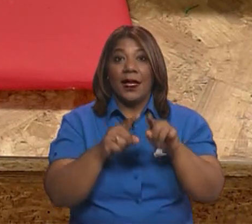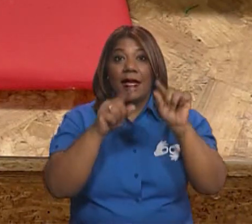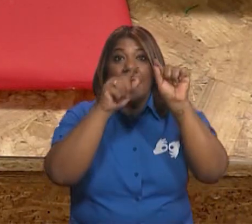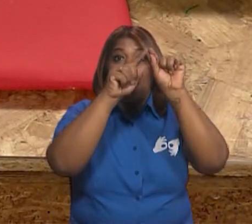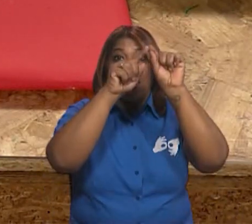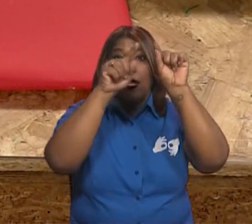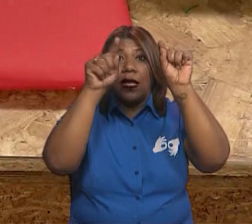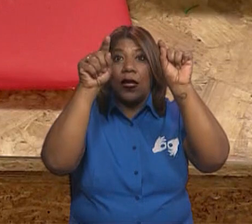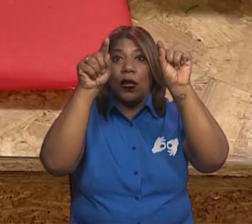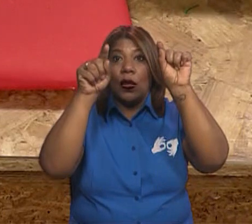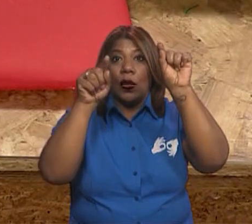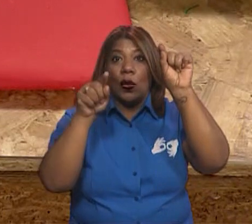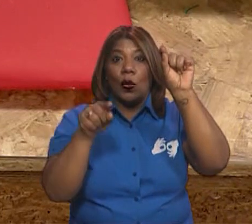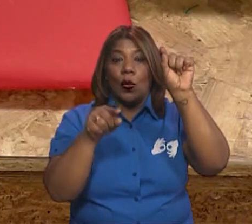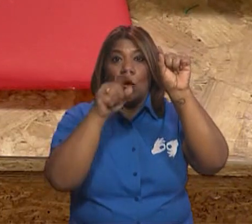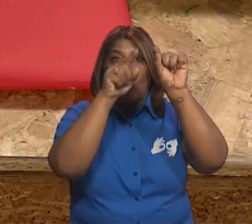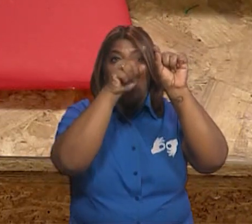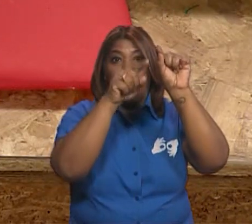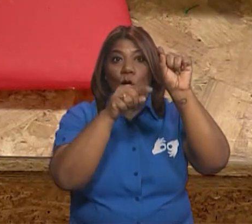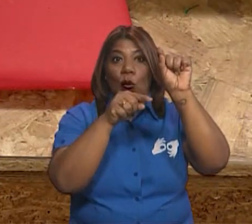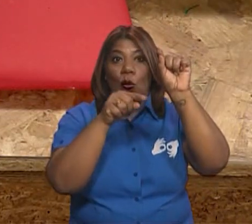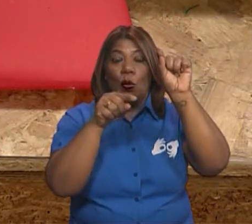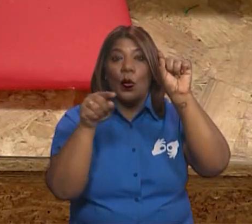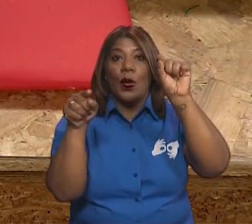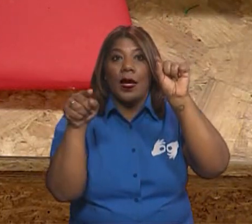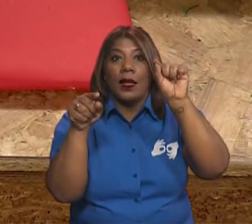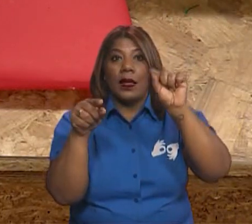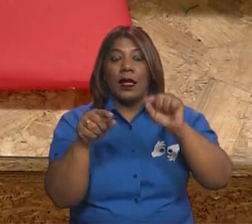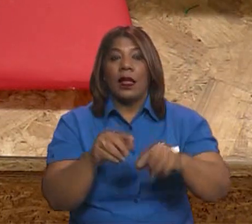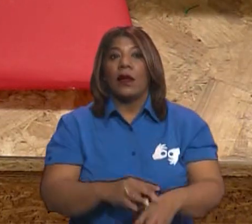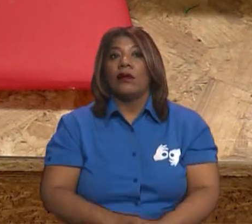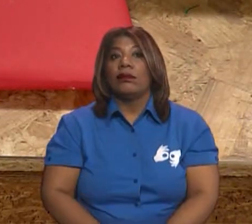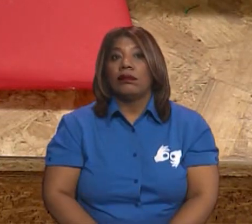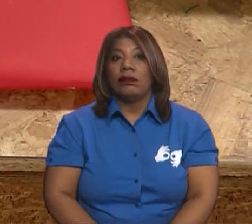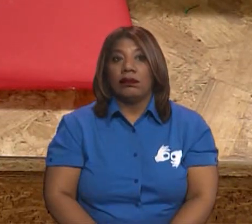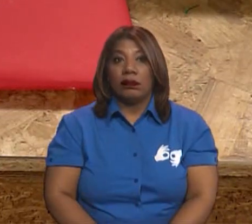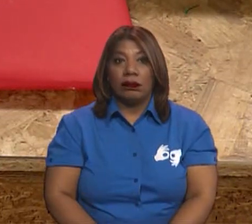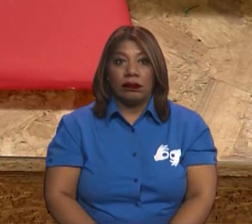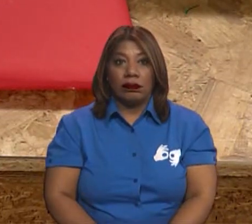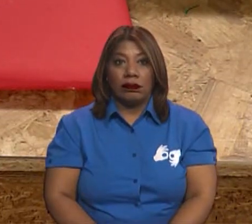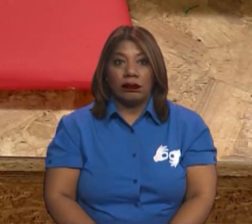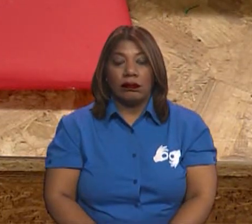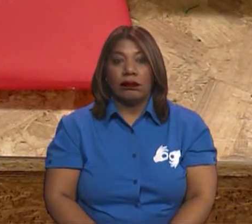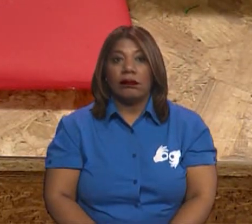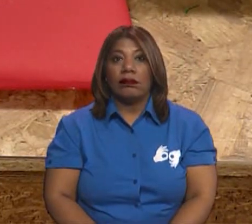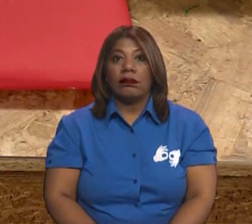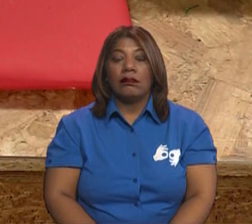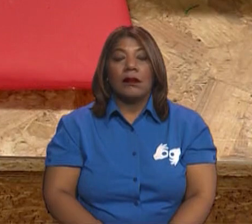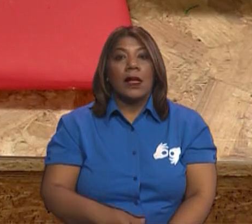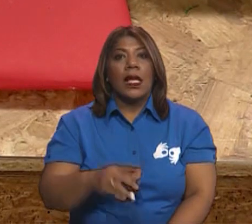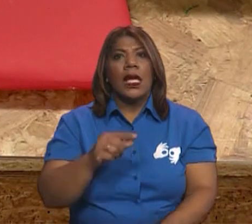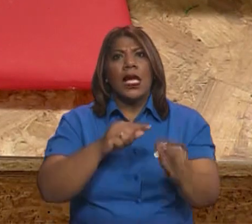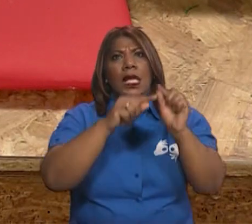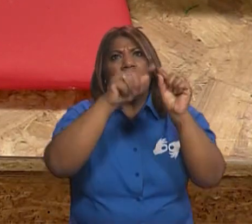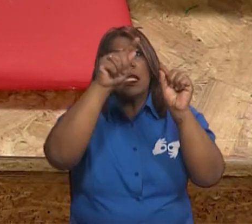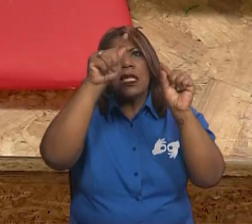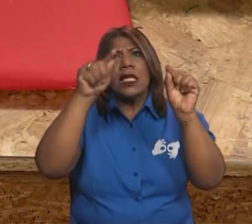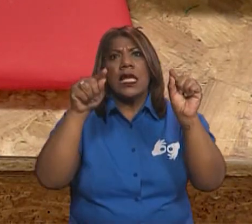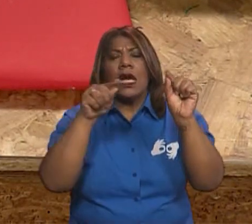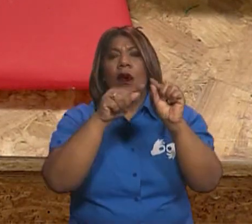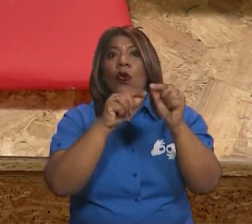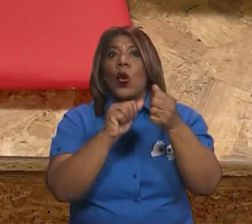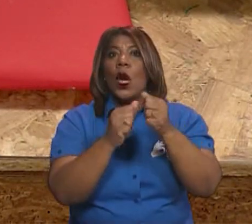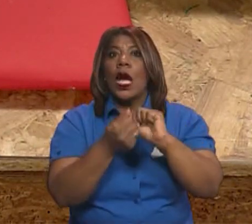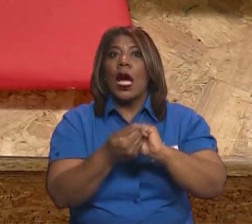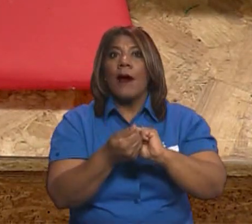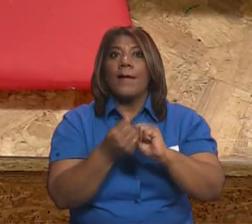acá el triángulo no lo vamos a llamar triángulo. vamos a llamar... ¿Cómo lo vamos a llamar? Vamos a ver.